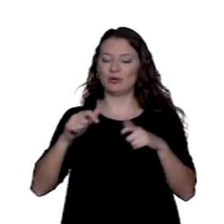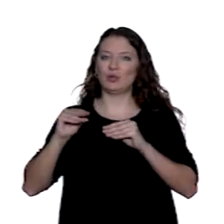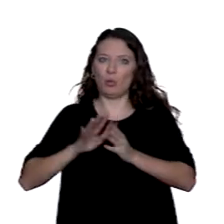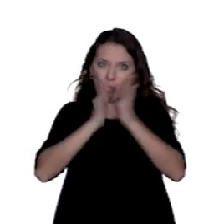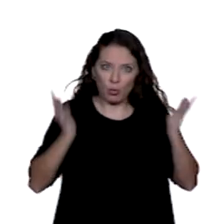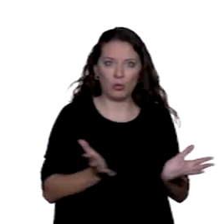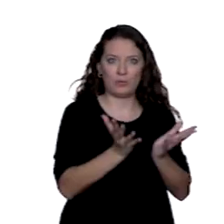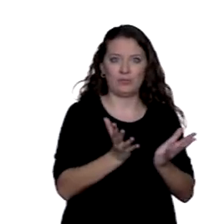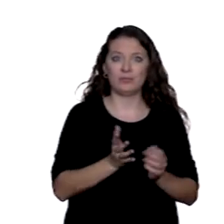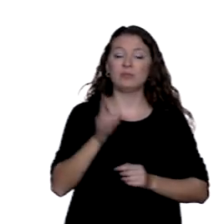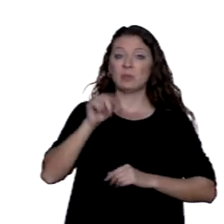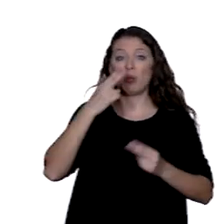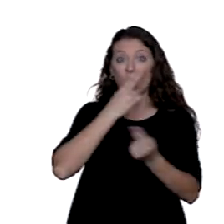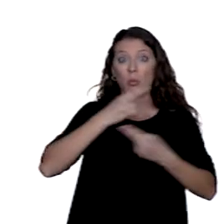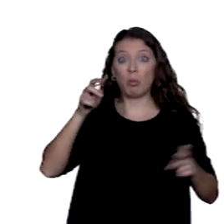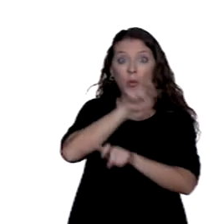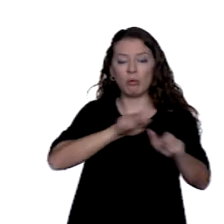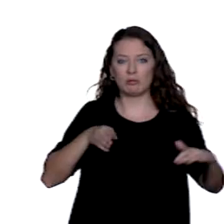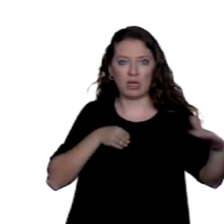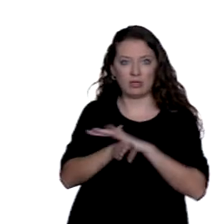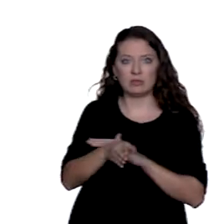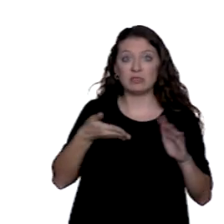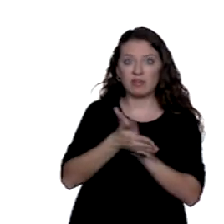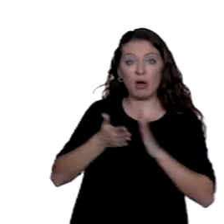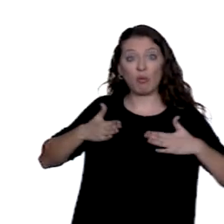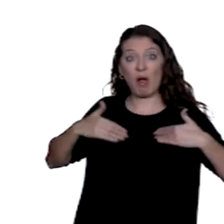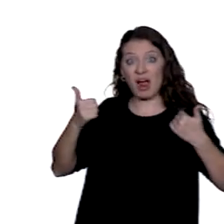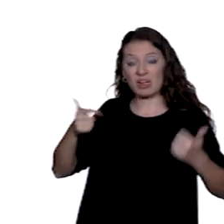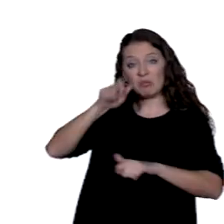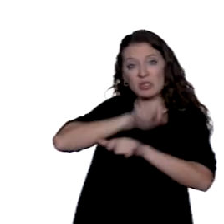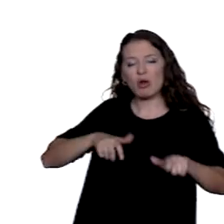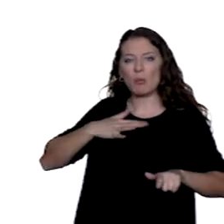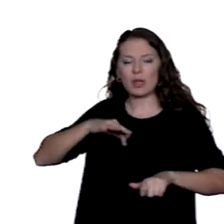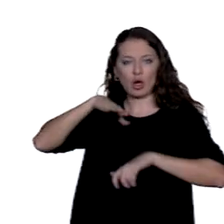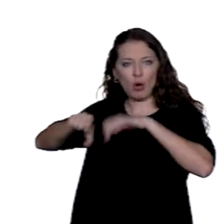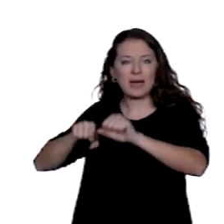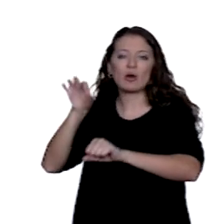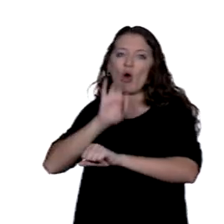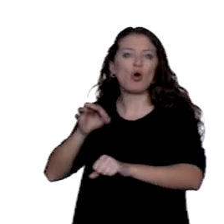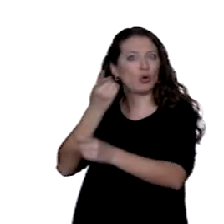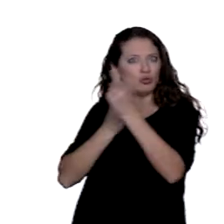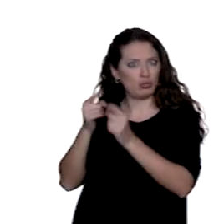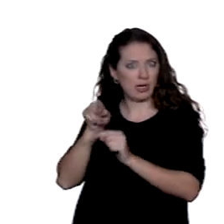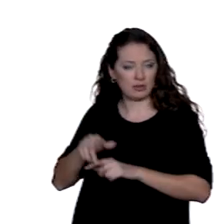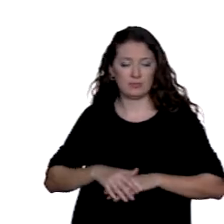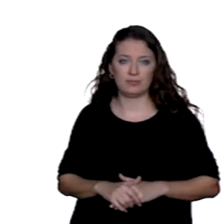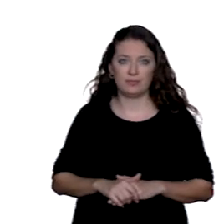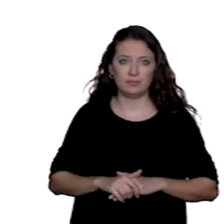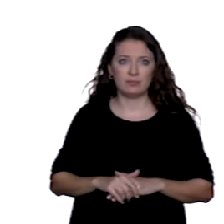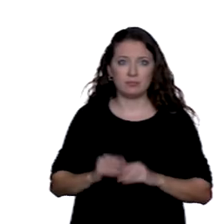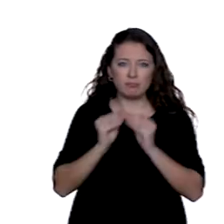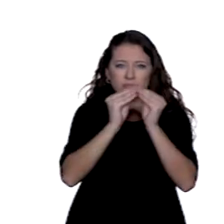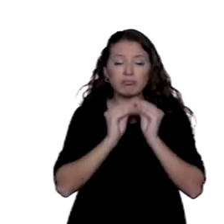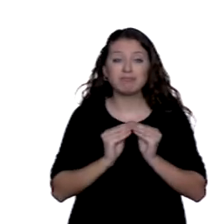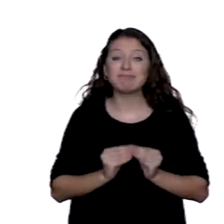accesibles al público, de modo que cualquier persona las puede comprar o consultar. Se elaboran por consenso,